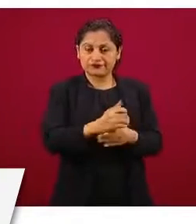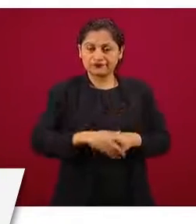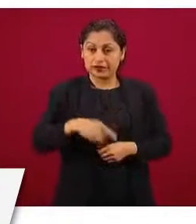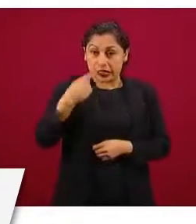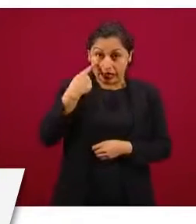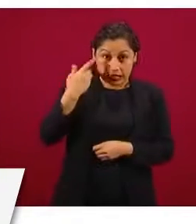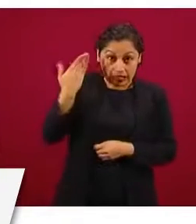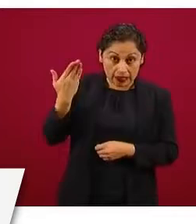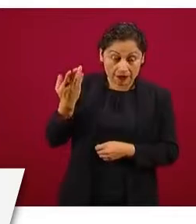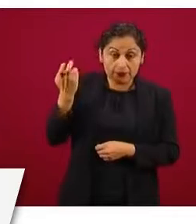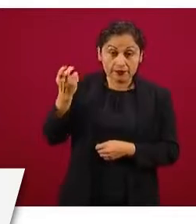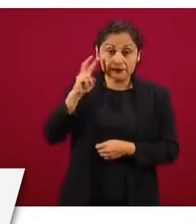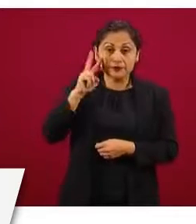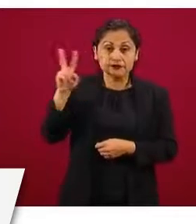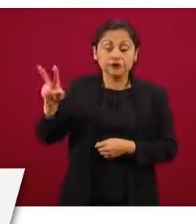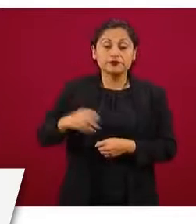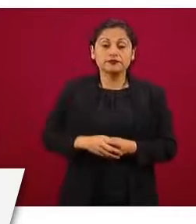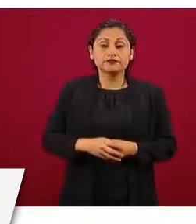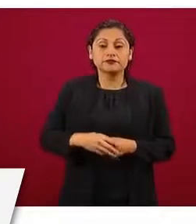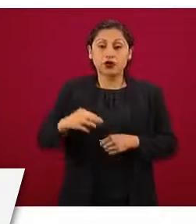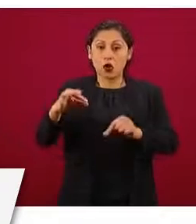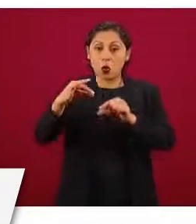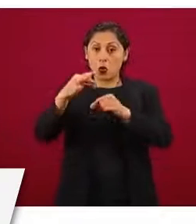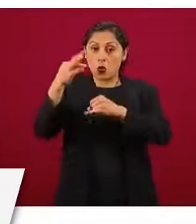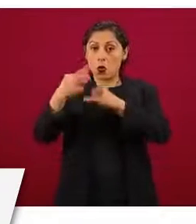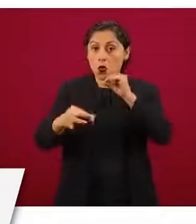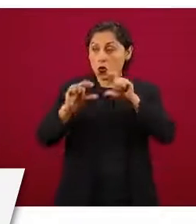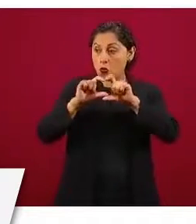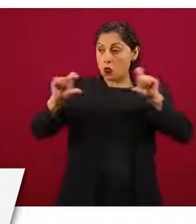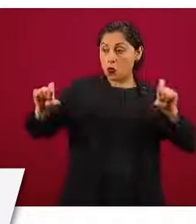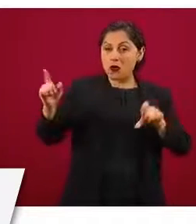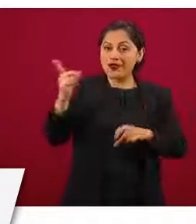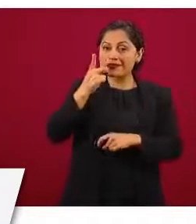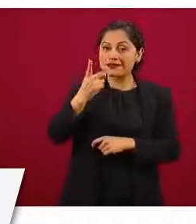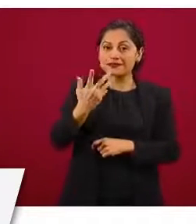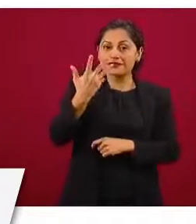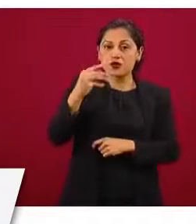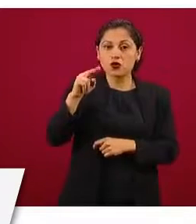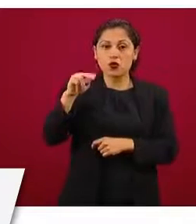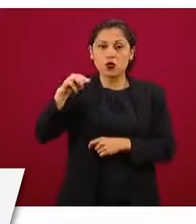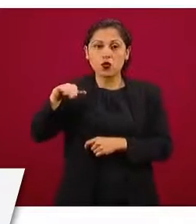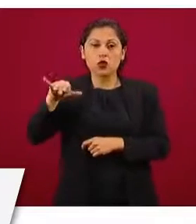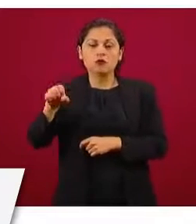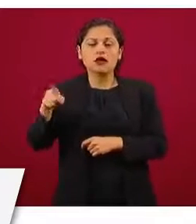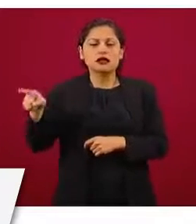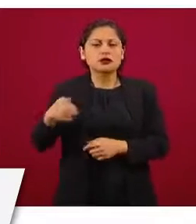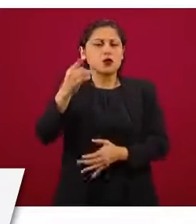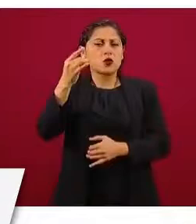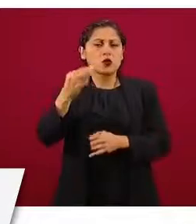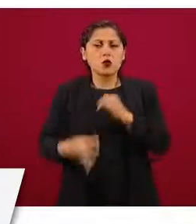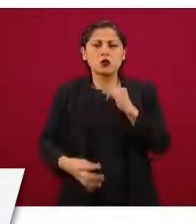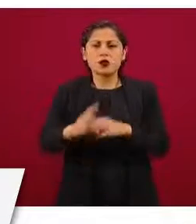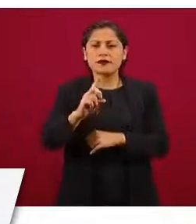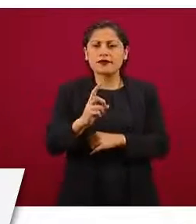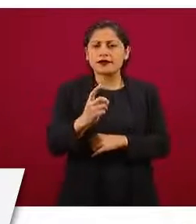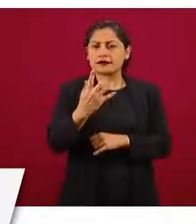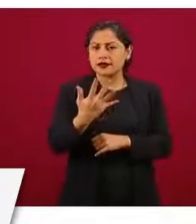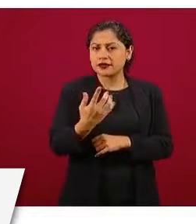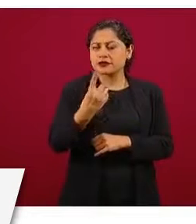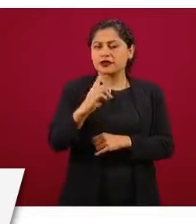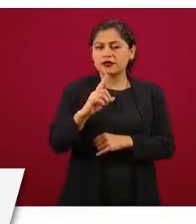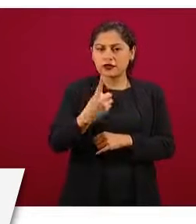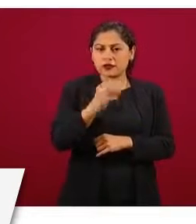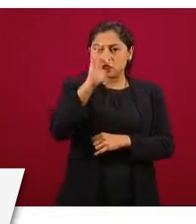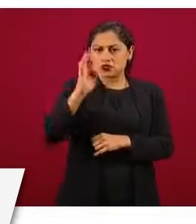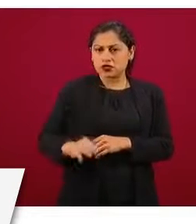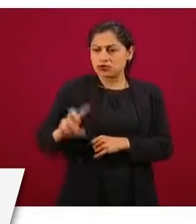concentrémonos en el último, en el de cinco UMAS, ese solamente tenía una tasa de reemplazo del 31 por ciento y el de cuatro UMAS de 35 por